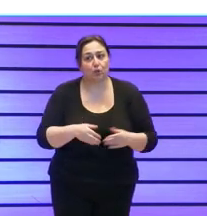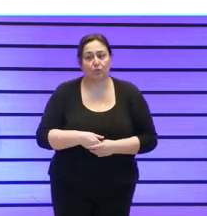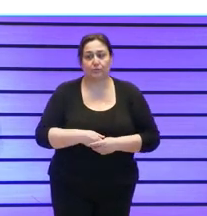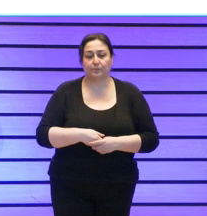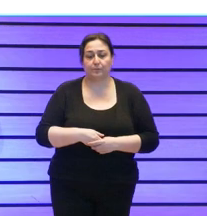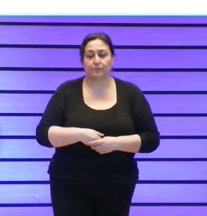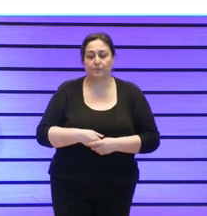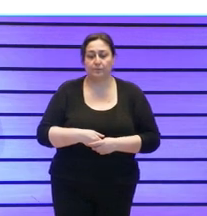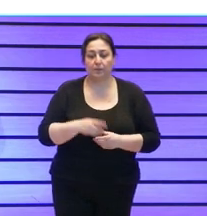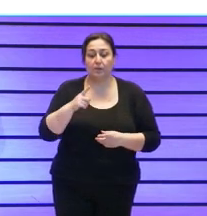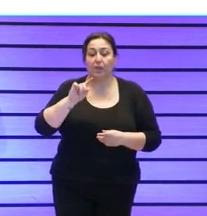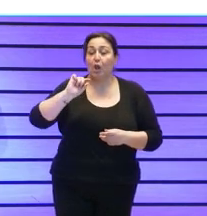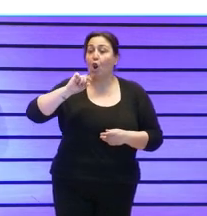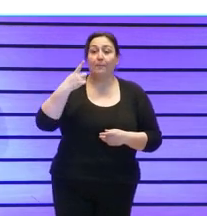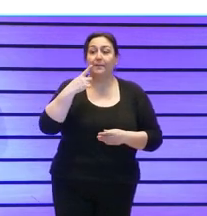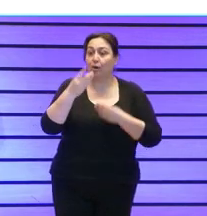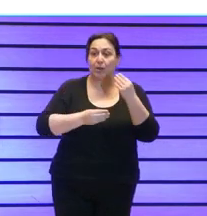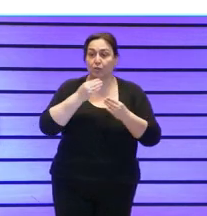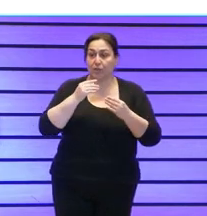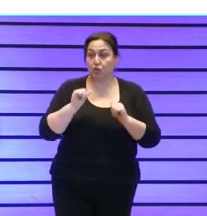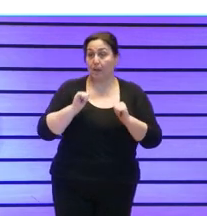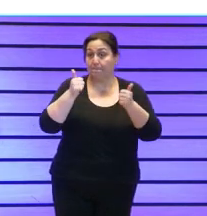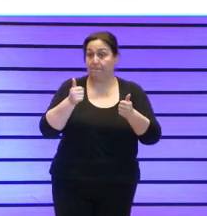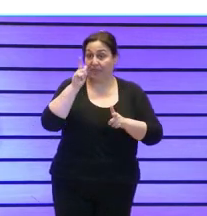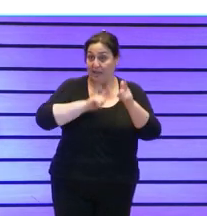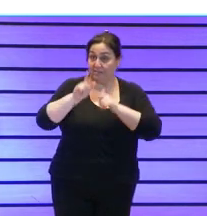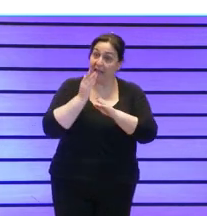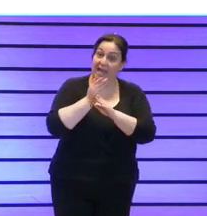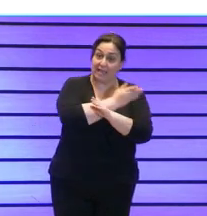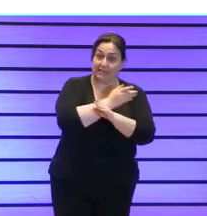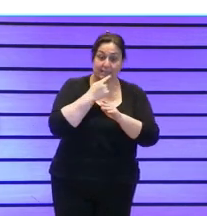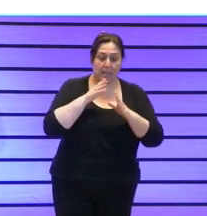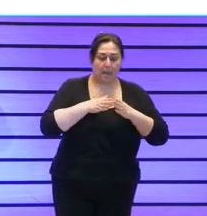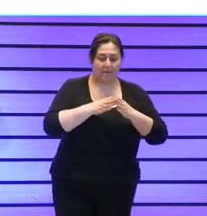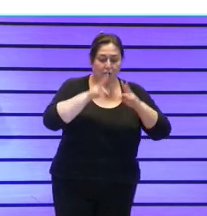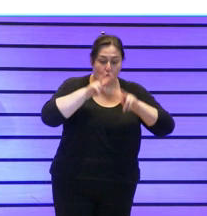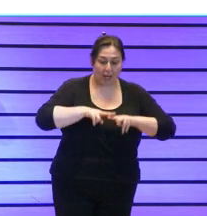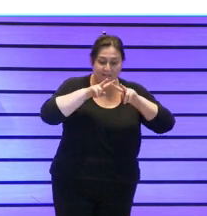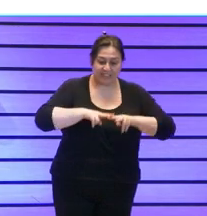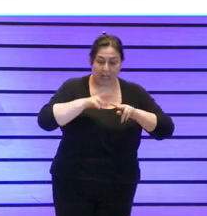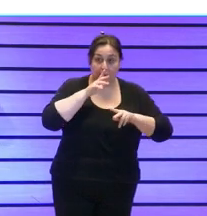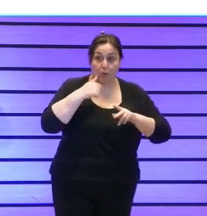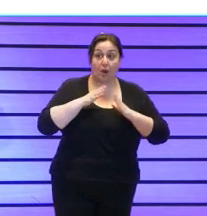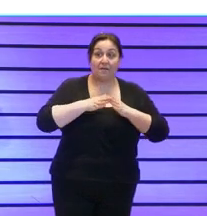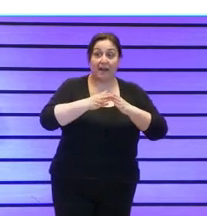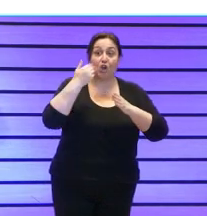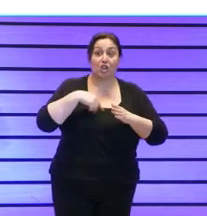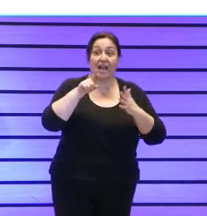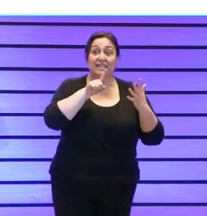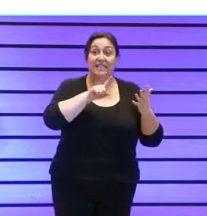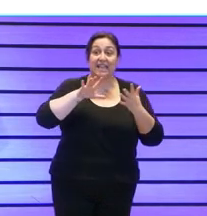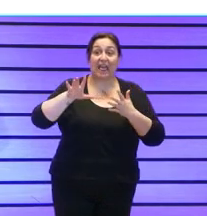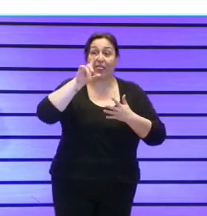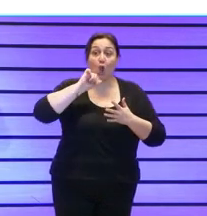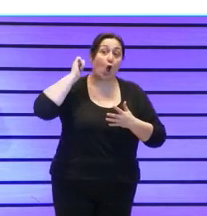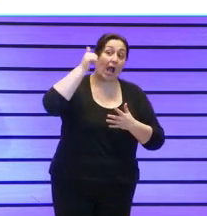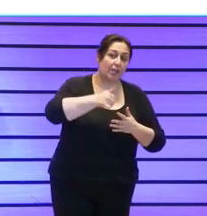y bueno lo primero que hicimos antes de iniciar el viaje es revisar el barco porque el barco llevaba 65 años navegando entonces bueno hay que